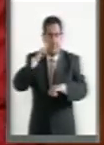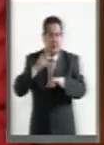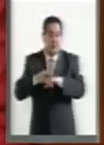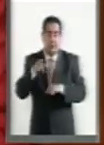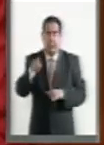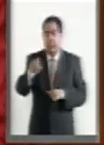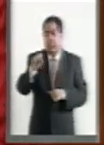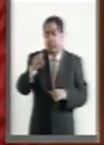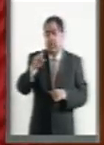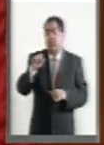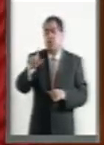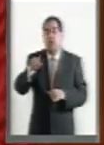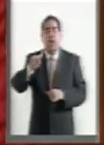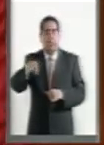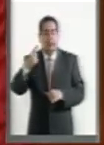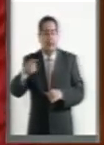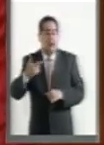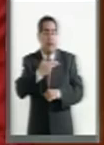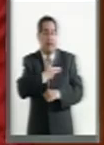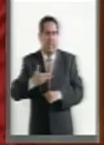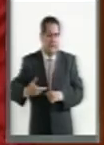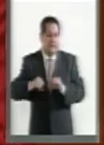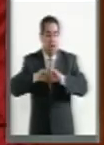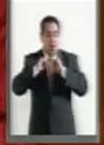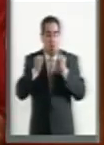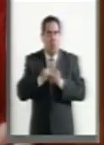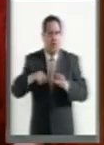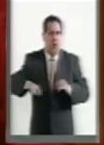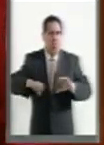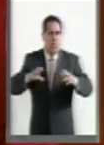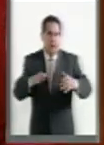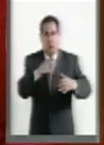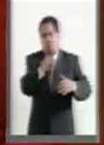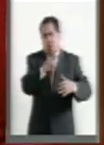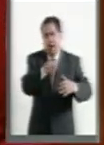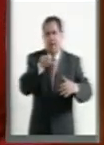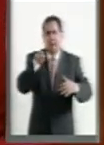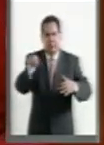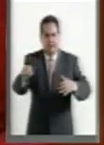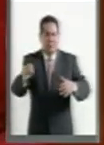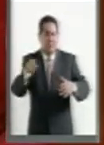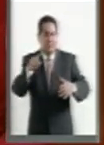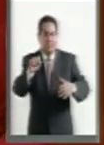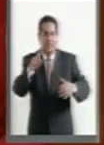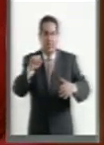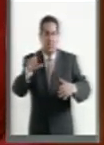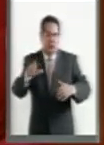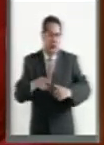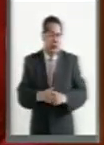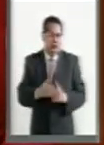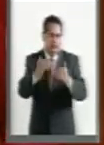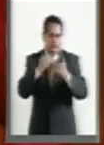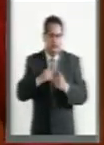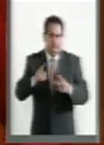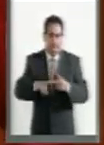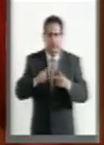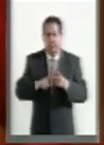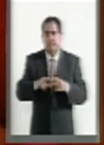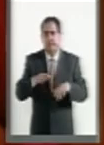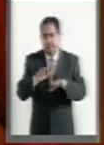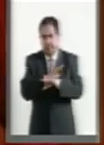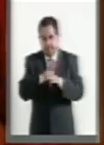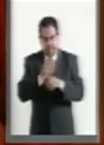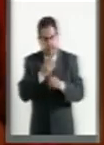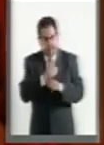Secretaría sea quien presida la Junta de Gobierno del CONADIS. En la segunda iniciativa, se reforman las